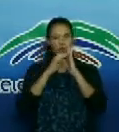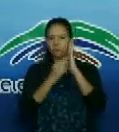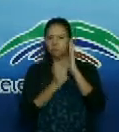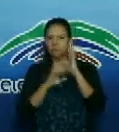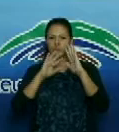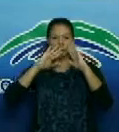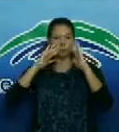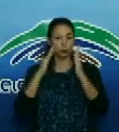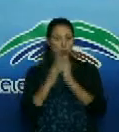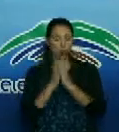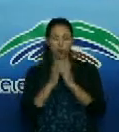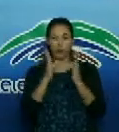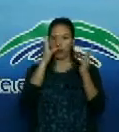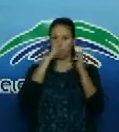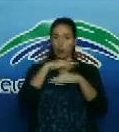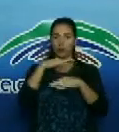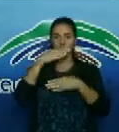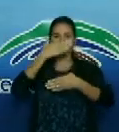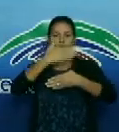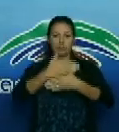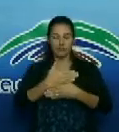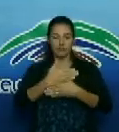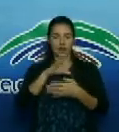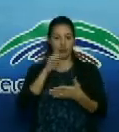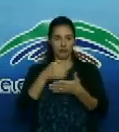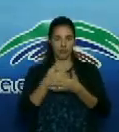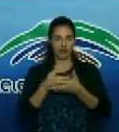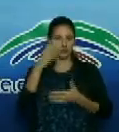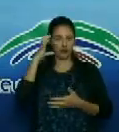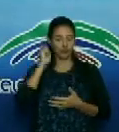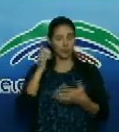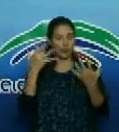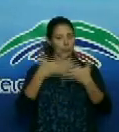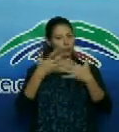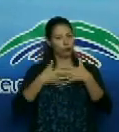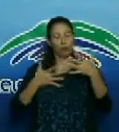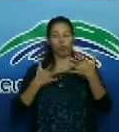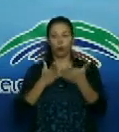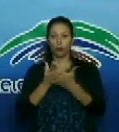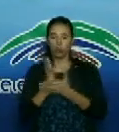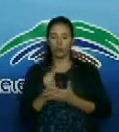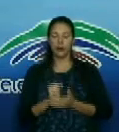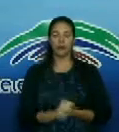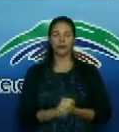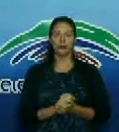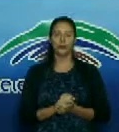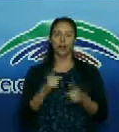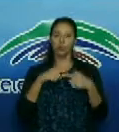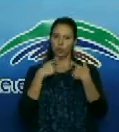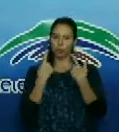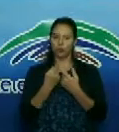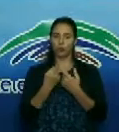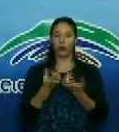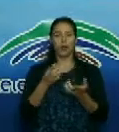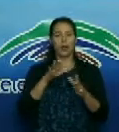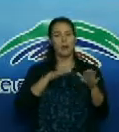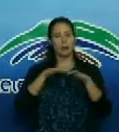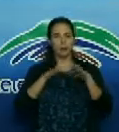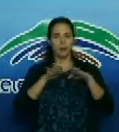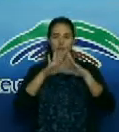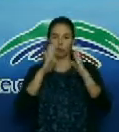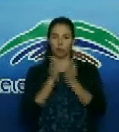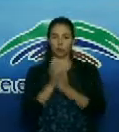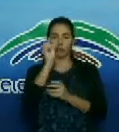misión de garantizar alimentos con sus principales producciones. Hemos intensificado los puntos de desinfección, hemos separado a nuestros